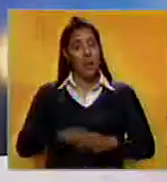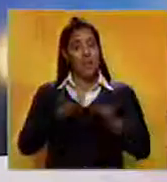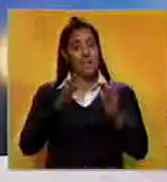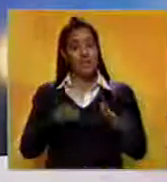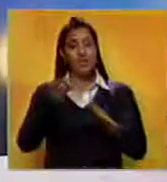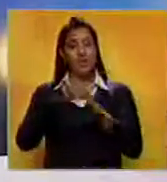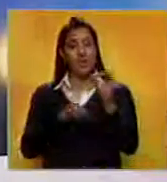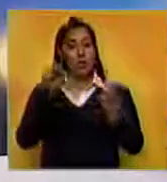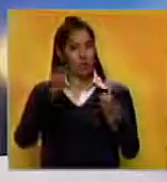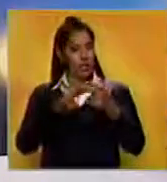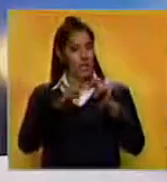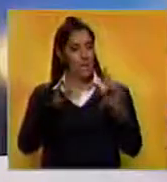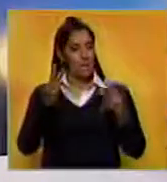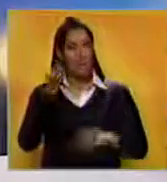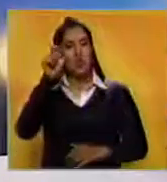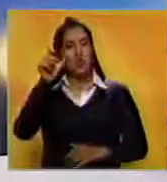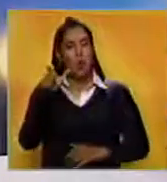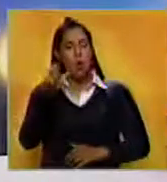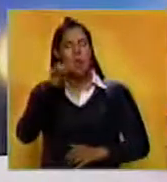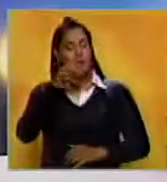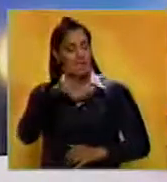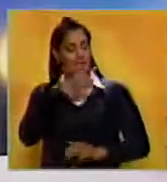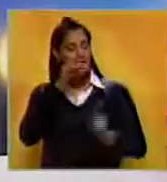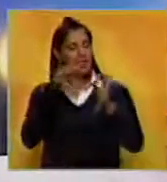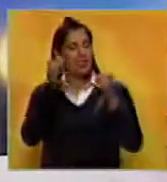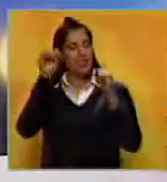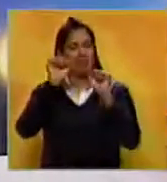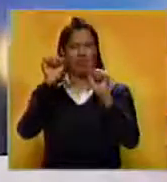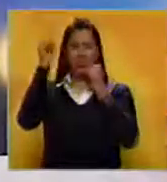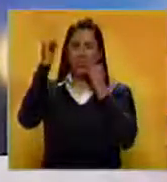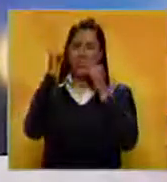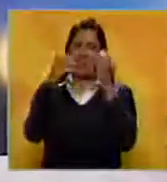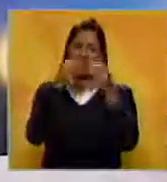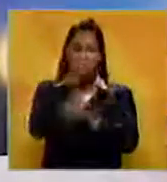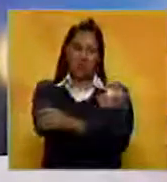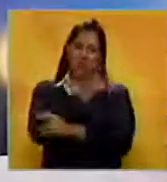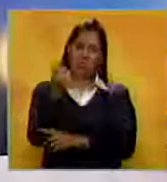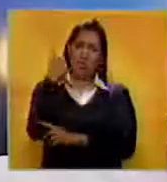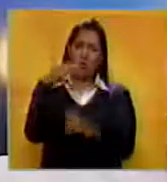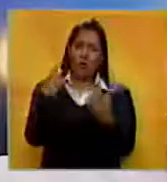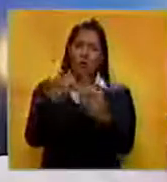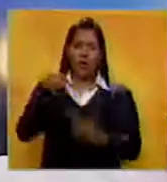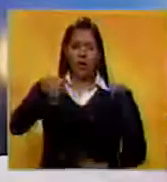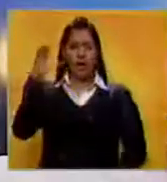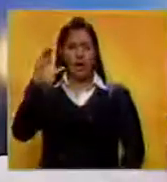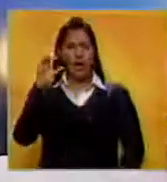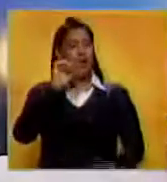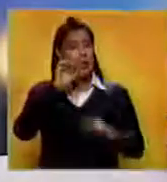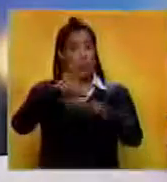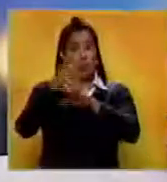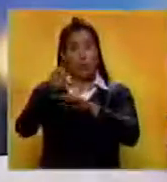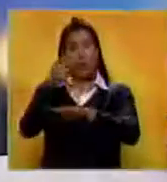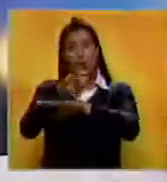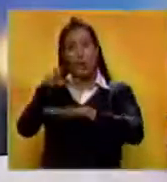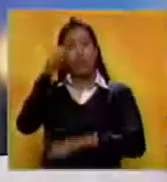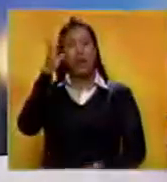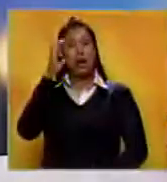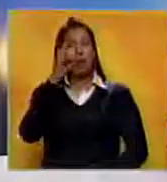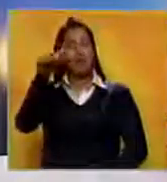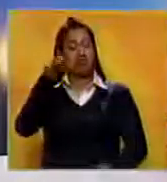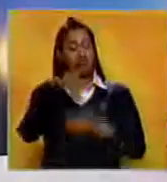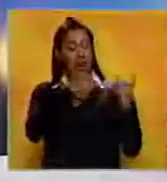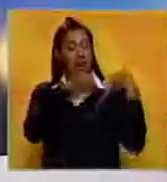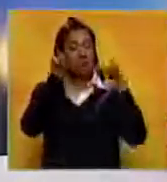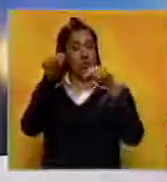El ministro de Interior, Justicia y Paz, Néstor Reverol, rechazó las protestas realizadas por la oposición en varios sectores de Caracas. Acusó al gobernador de Miranda, Enrique